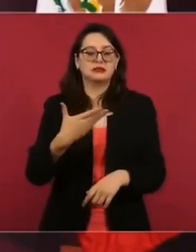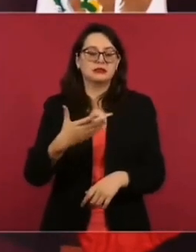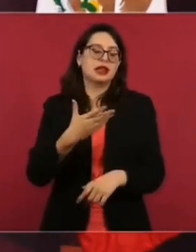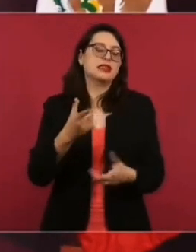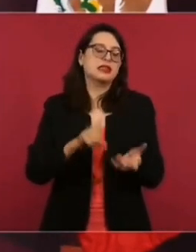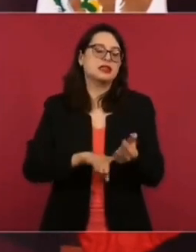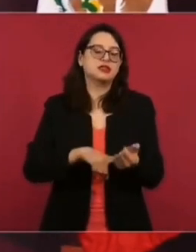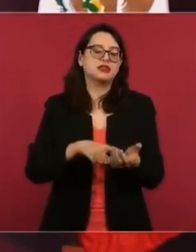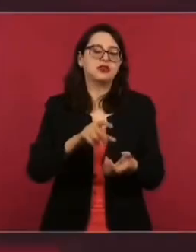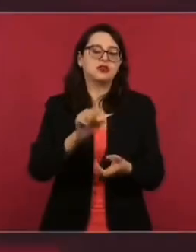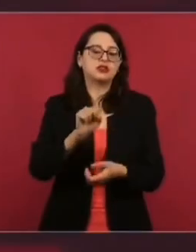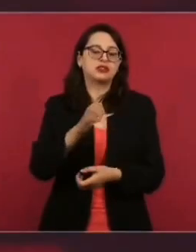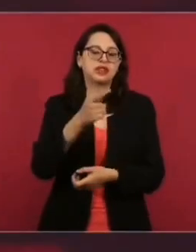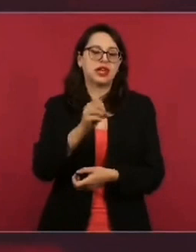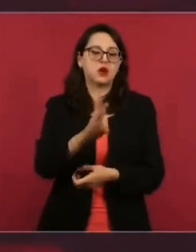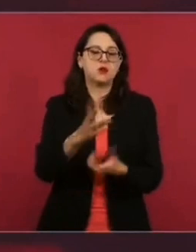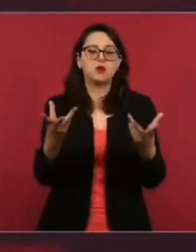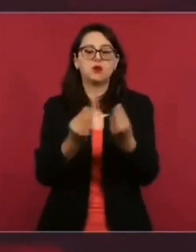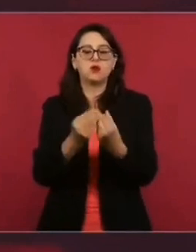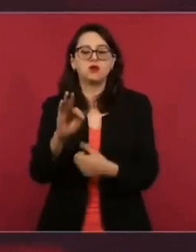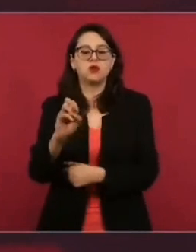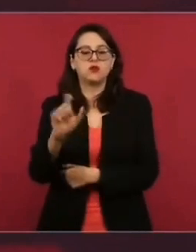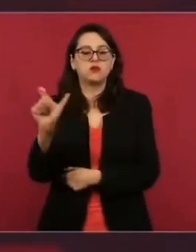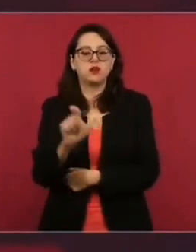en relación estrecha con Televisa.